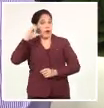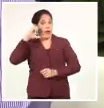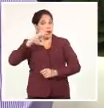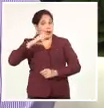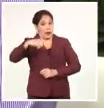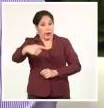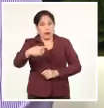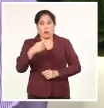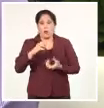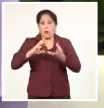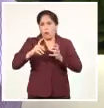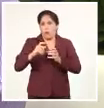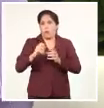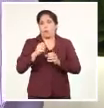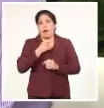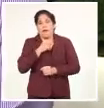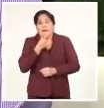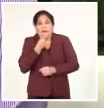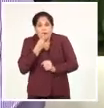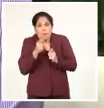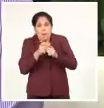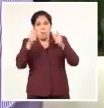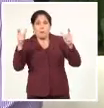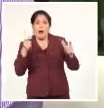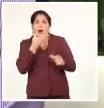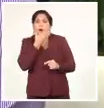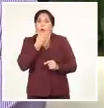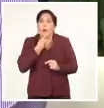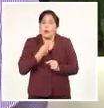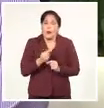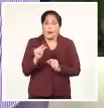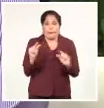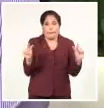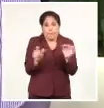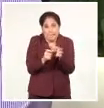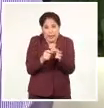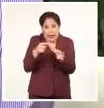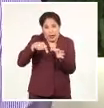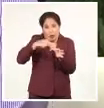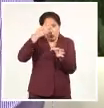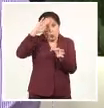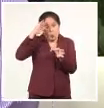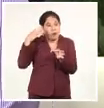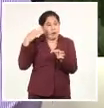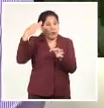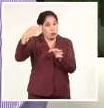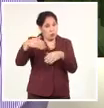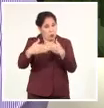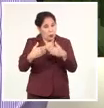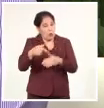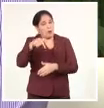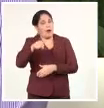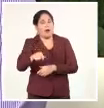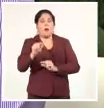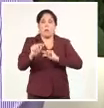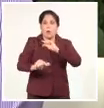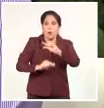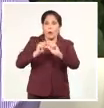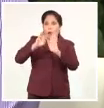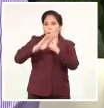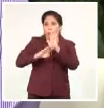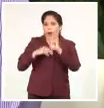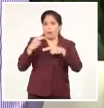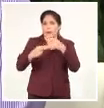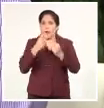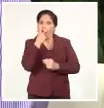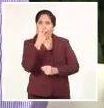tema demográfico en Cuba, que es uno de los retos que tenemos para el futuro y también todo un grupo de programas que se han tenido en cuenta en